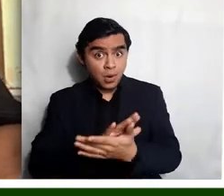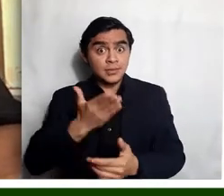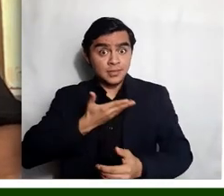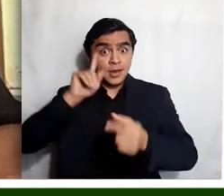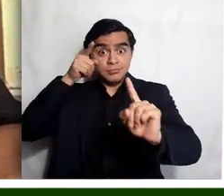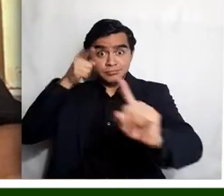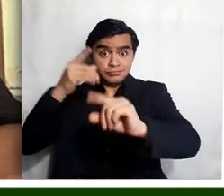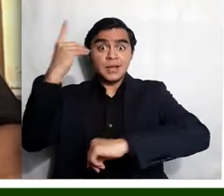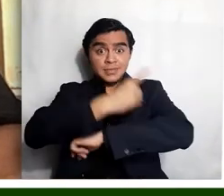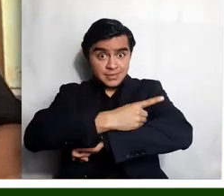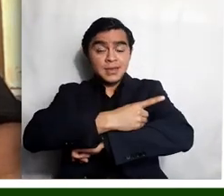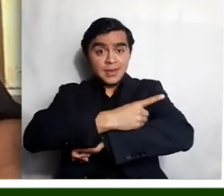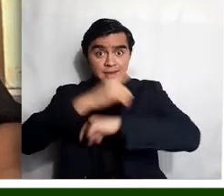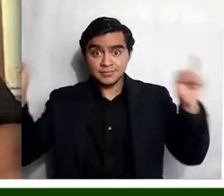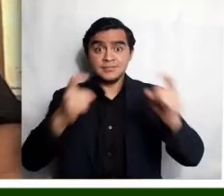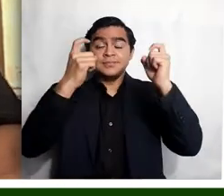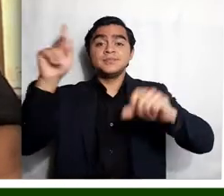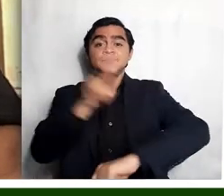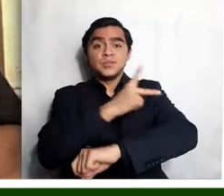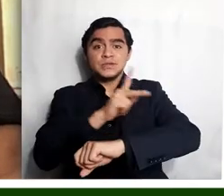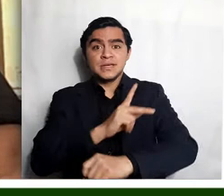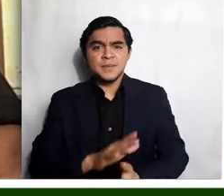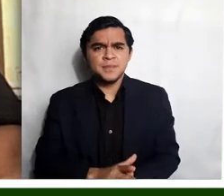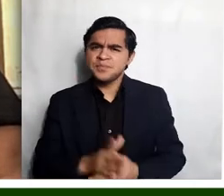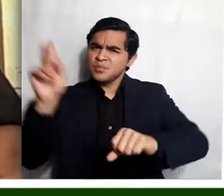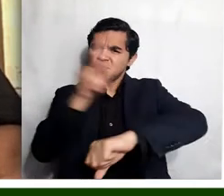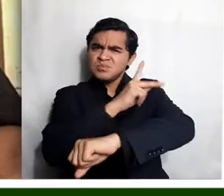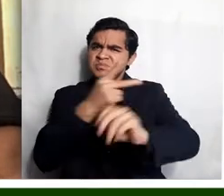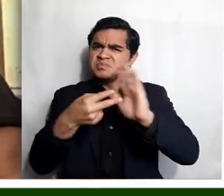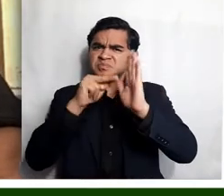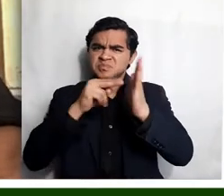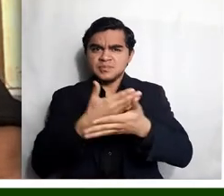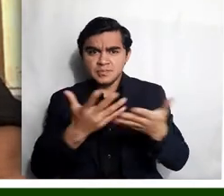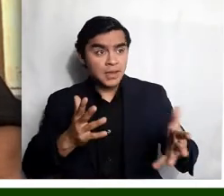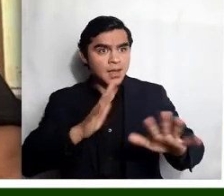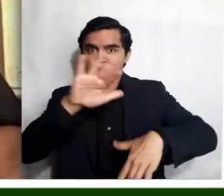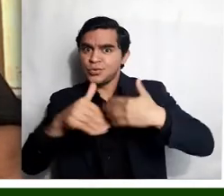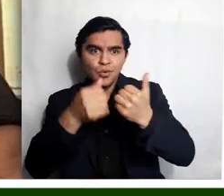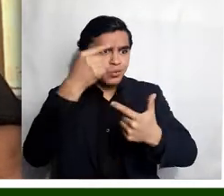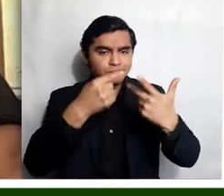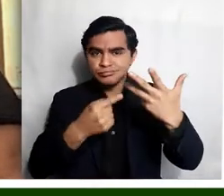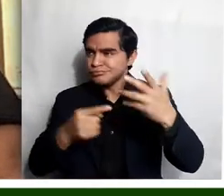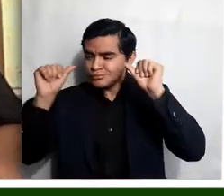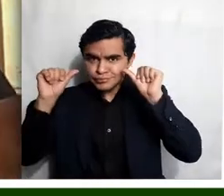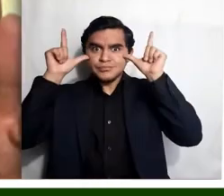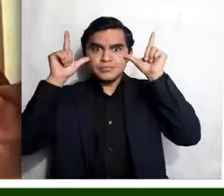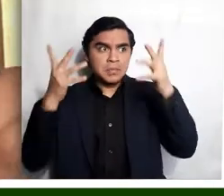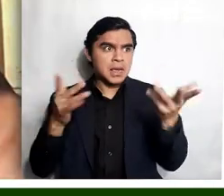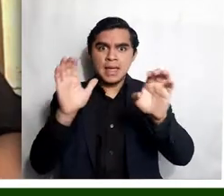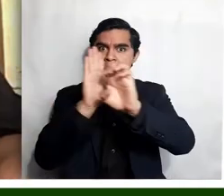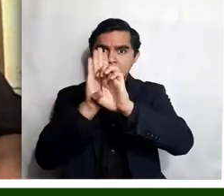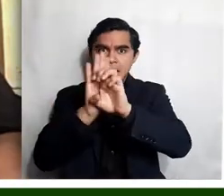específico para celebrar la poesía. ¿Y qué es la poesía? Pues la poesía es todo aquello que nos causa asombro. Por